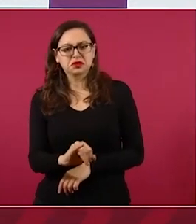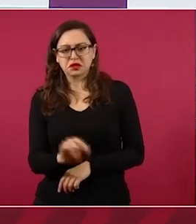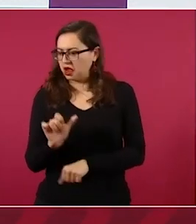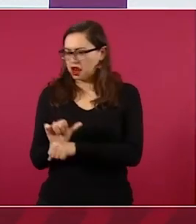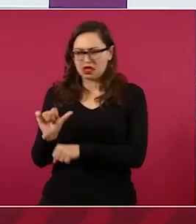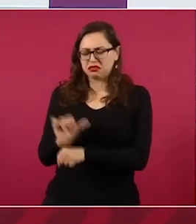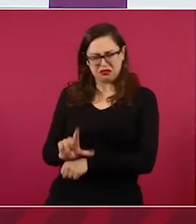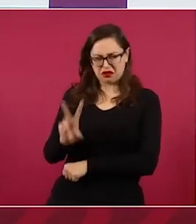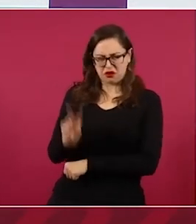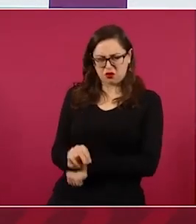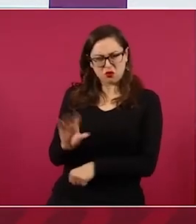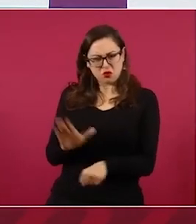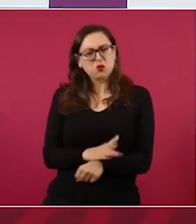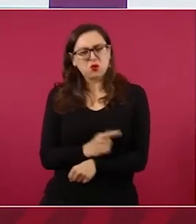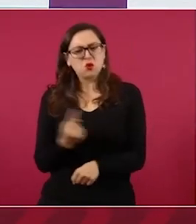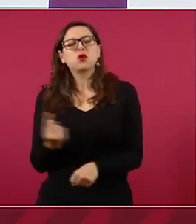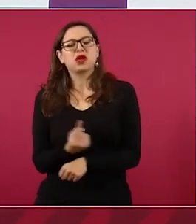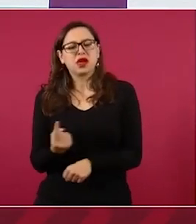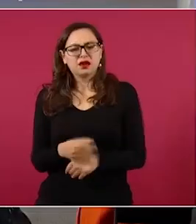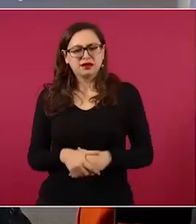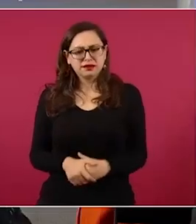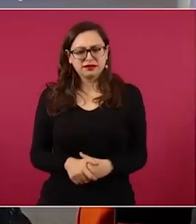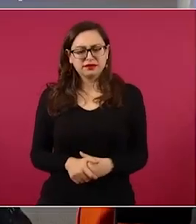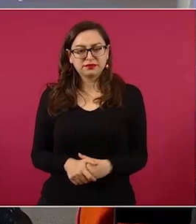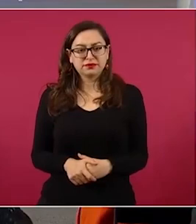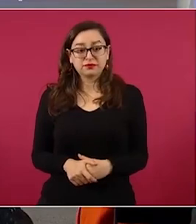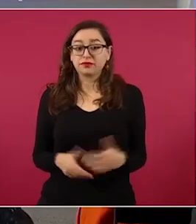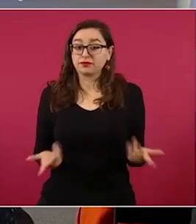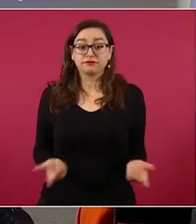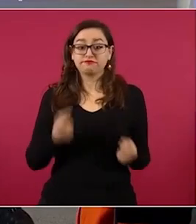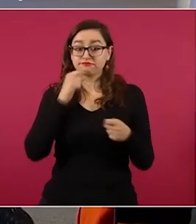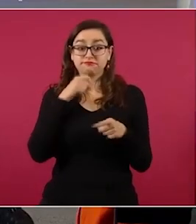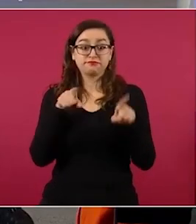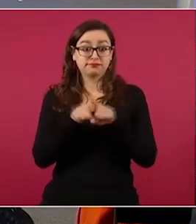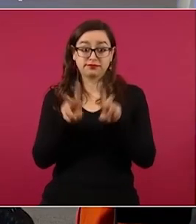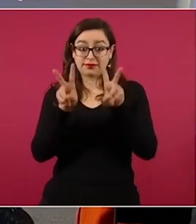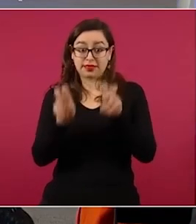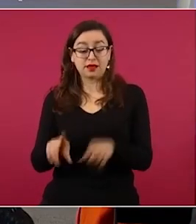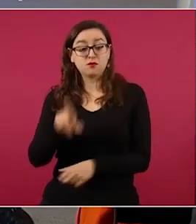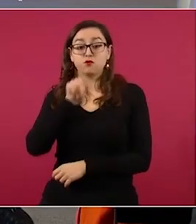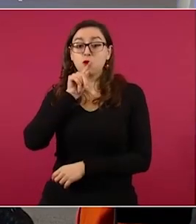Y lo mismo en el caso del pollo con Brasil